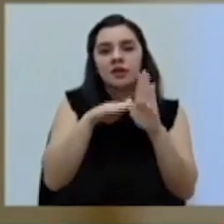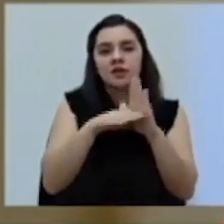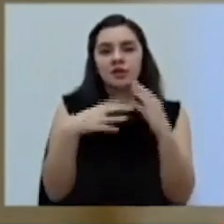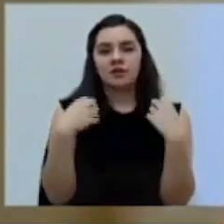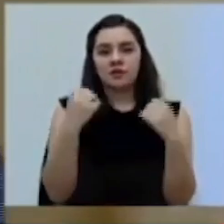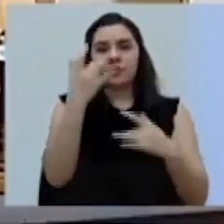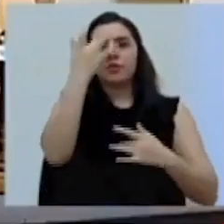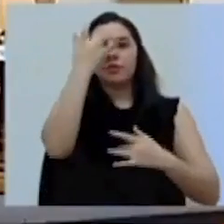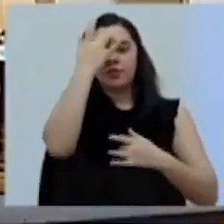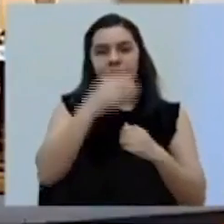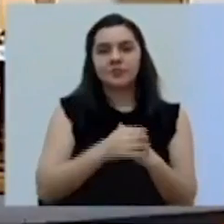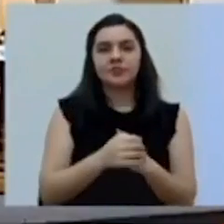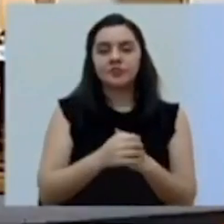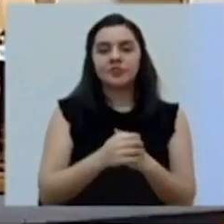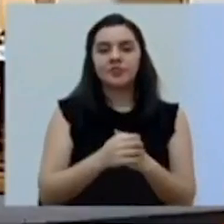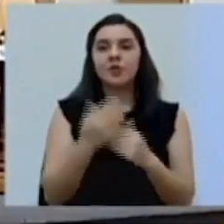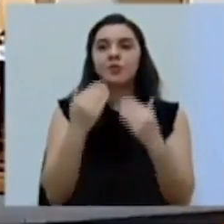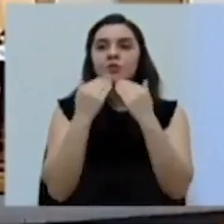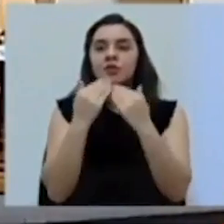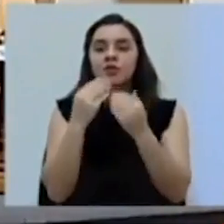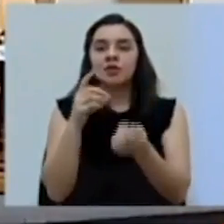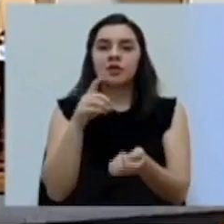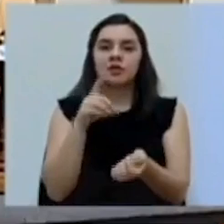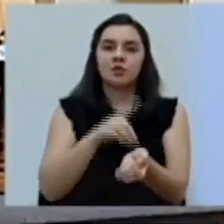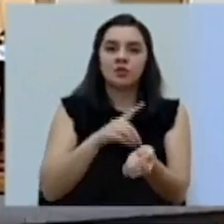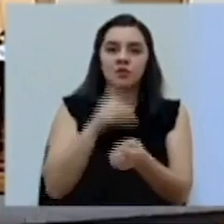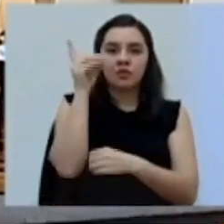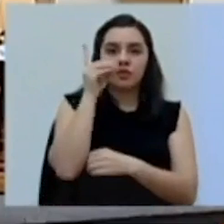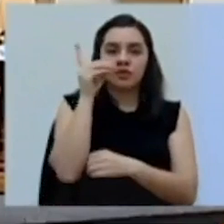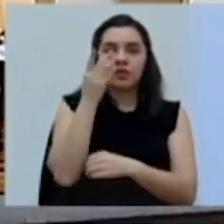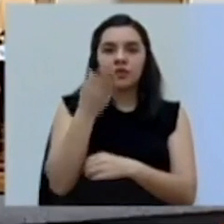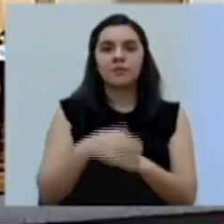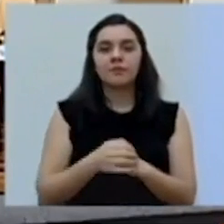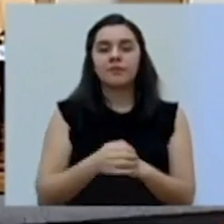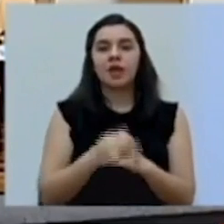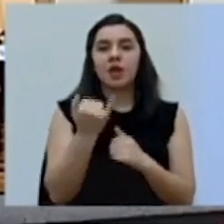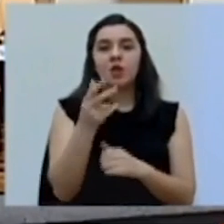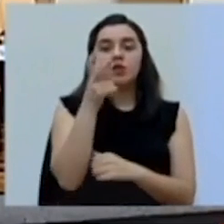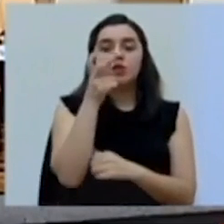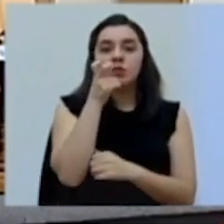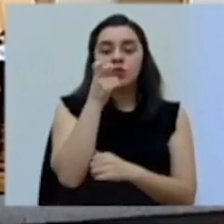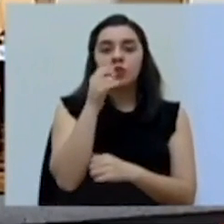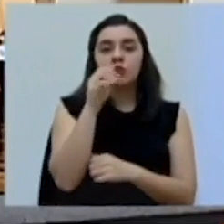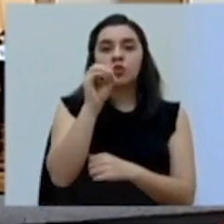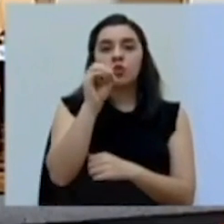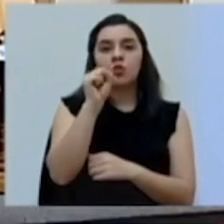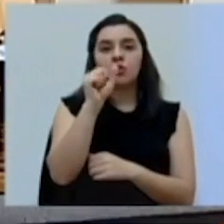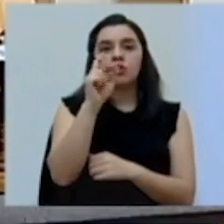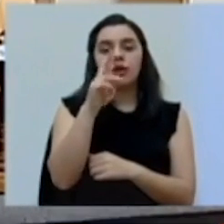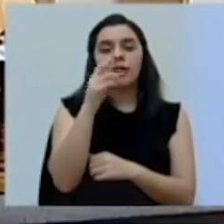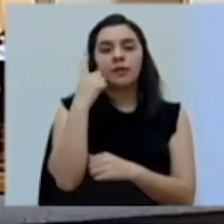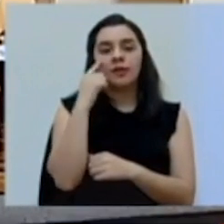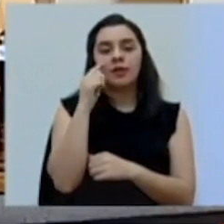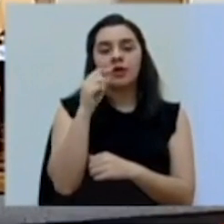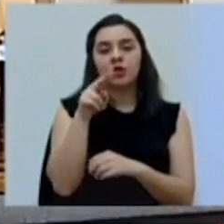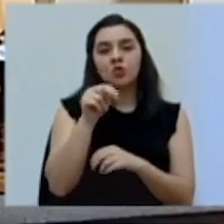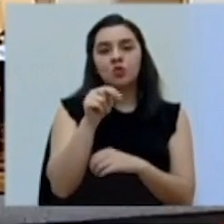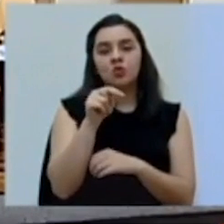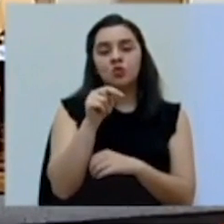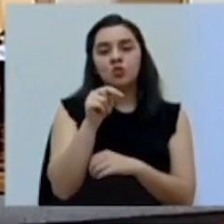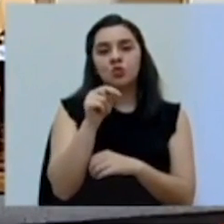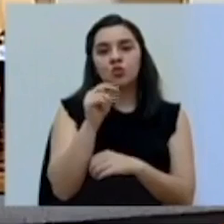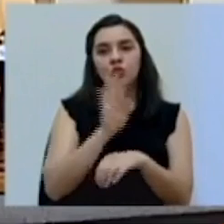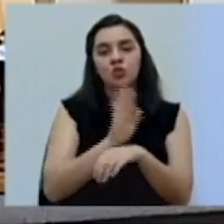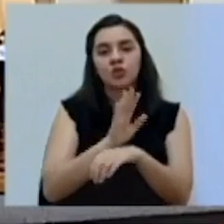Muchas gracias, Tomás. Muchas gracias, don Daniel. Escuchamos a Óscar Ulloa de Noticias Repretel. Muy buenas tardes, Óscar.